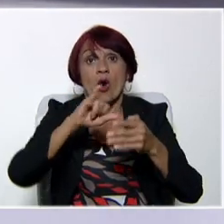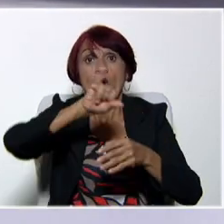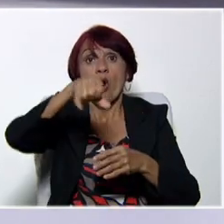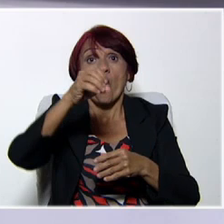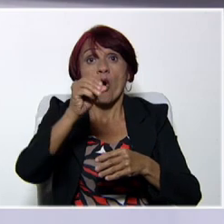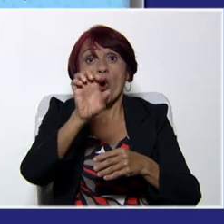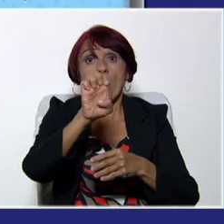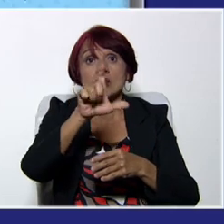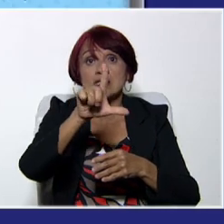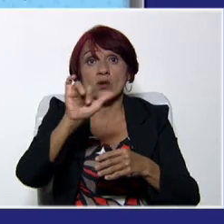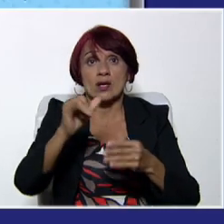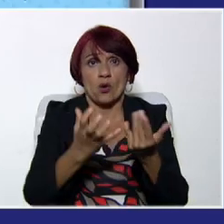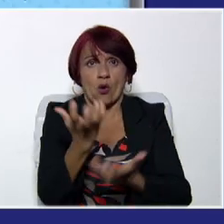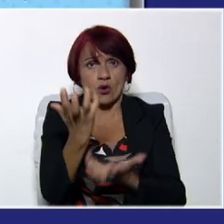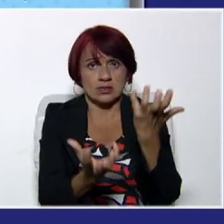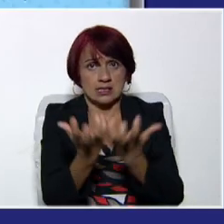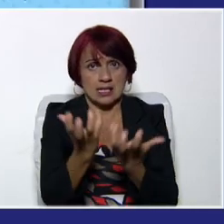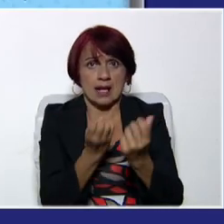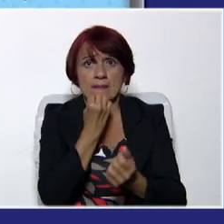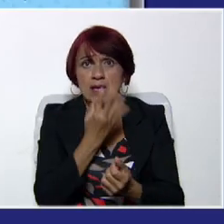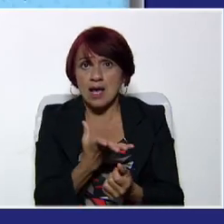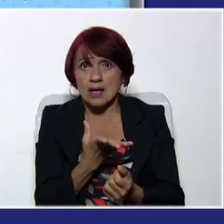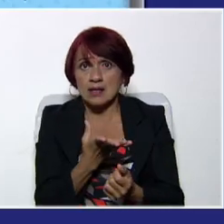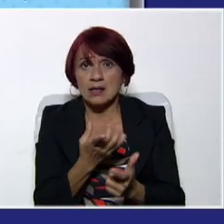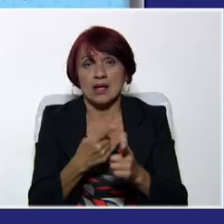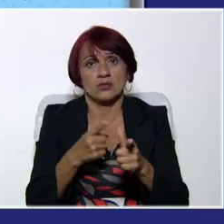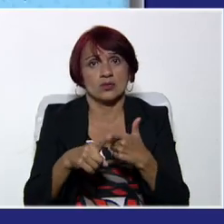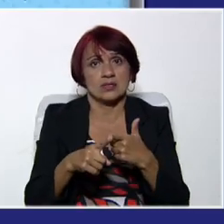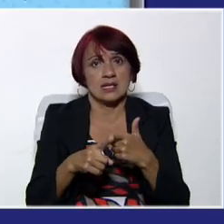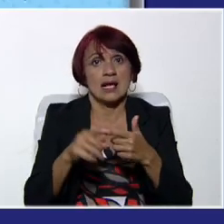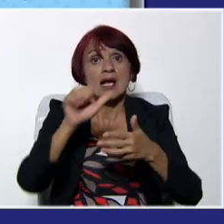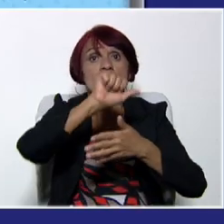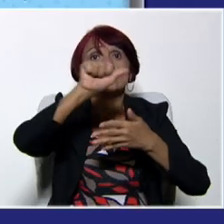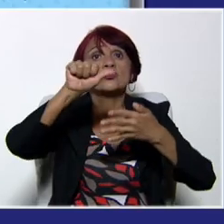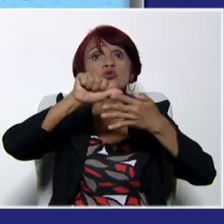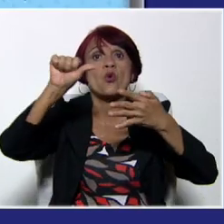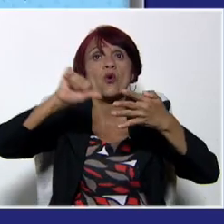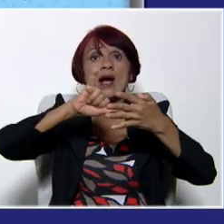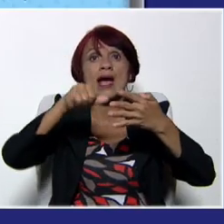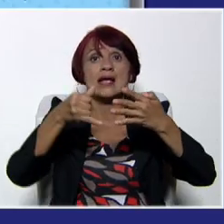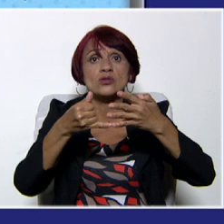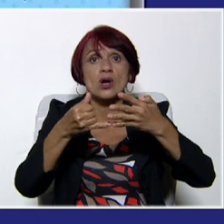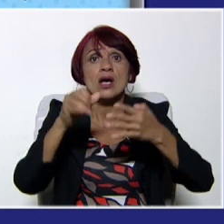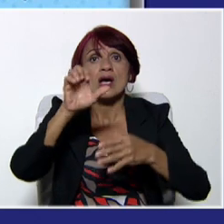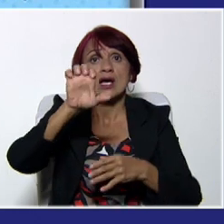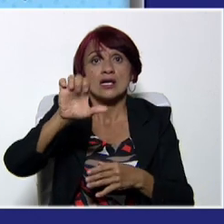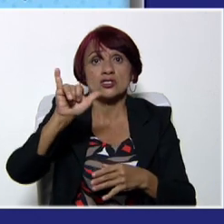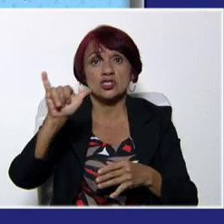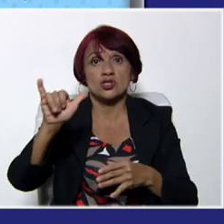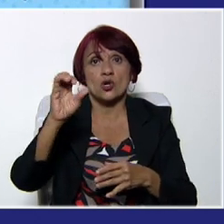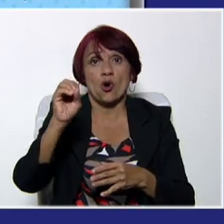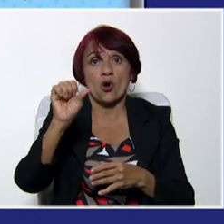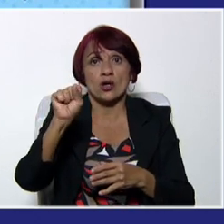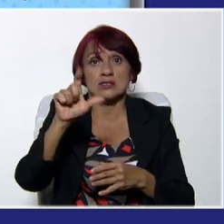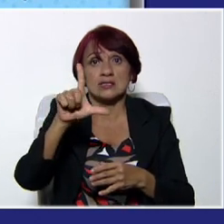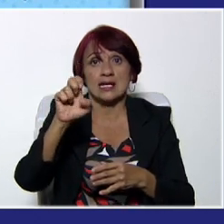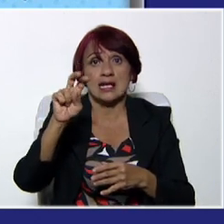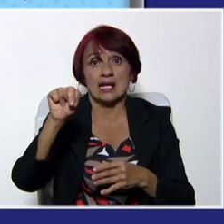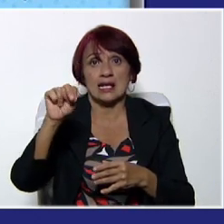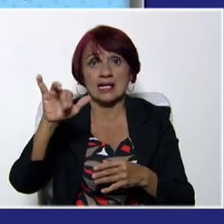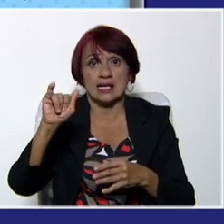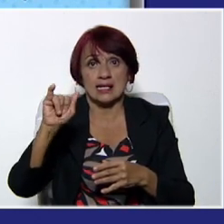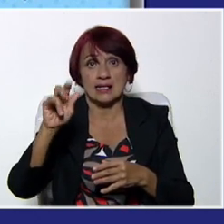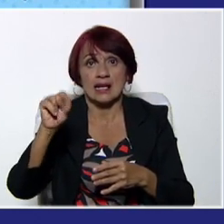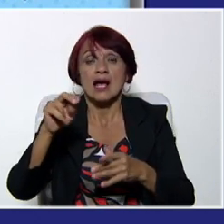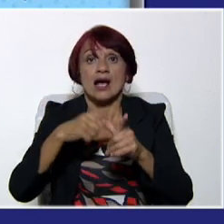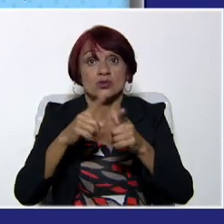preguntamos quién cocina muy bien. ¿El sujeto quién es? Jocelyn. Y la parte del predicado es que cocina muy